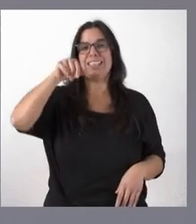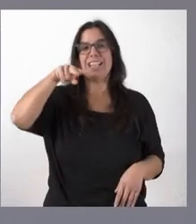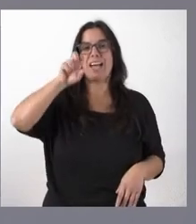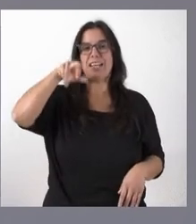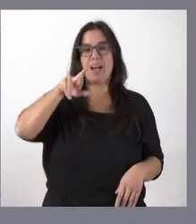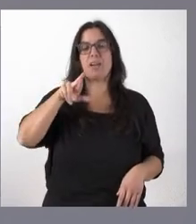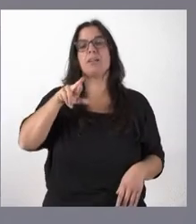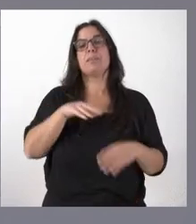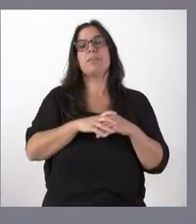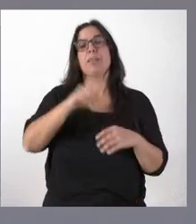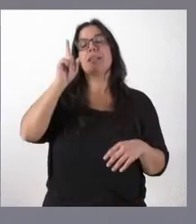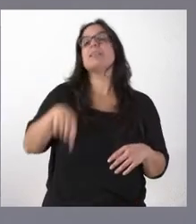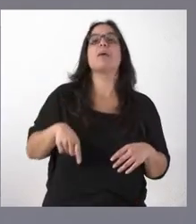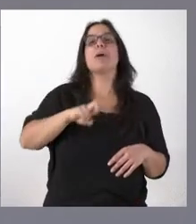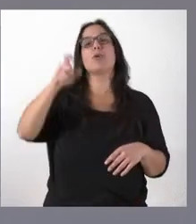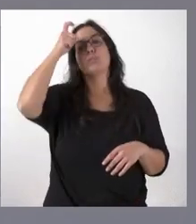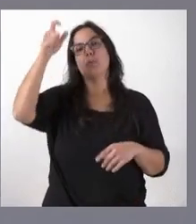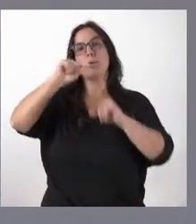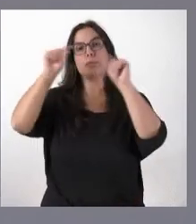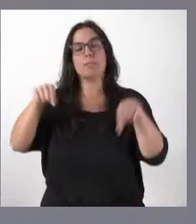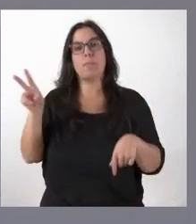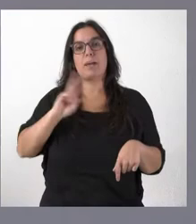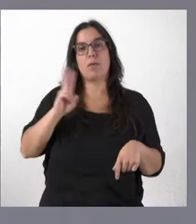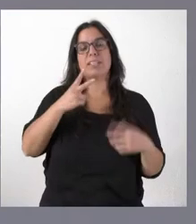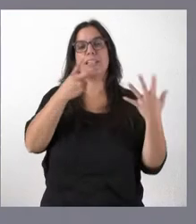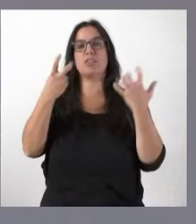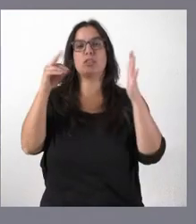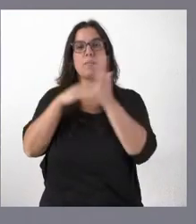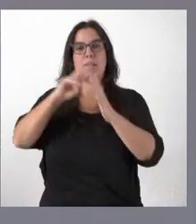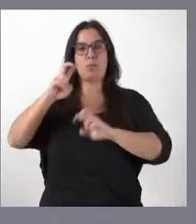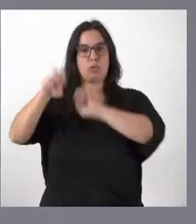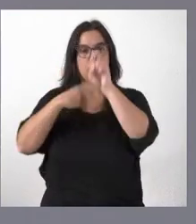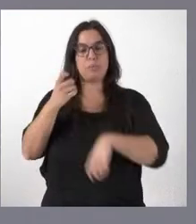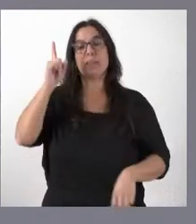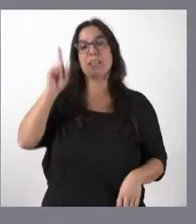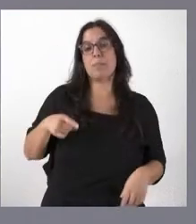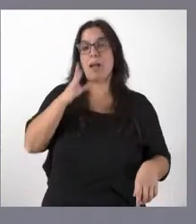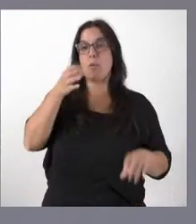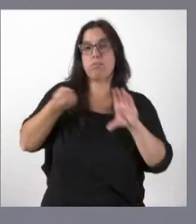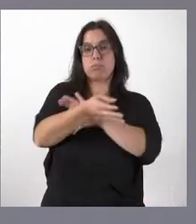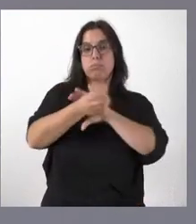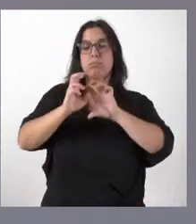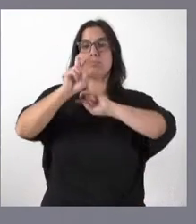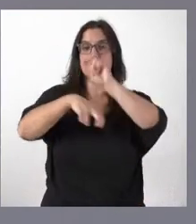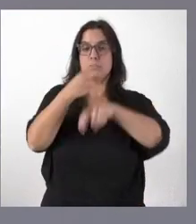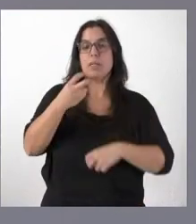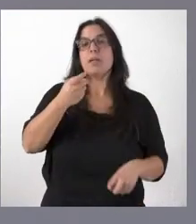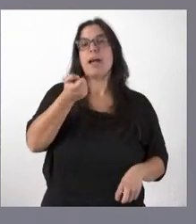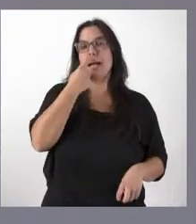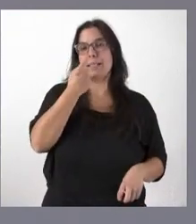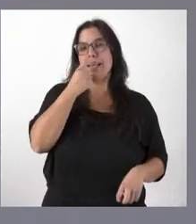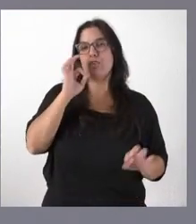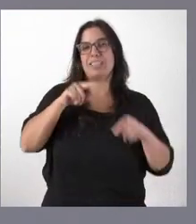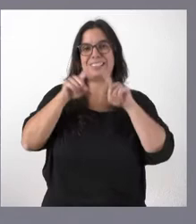de Serrada en Valladolid por 770.000 euros y se renueva la conducción de agua en la localidad de Cantalejo, en Segovia, por un